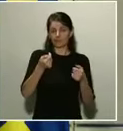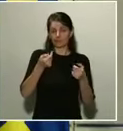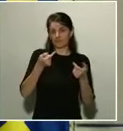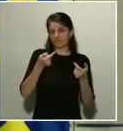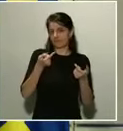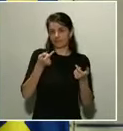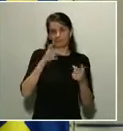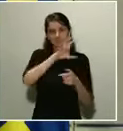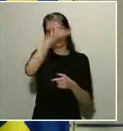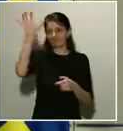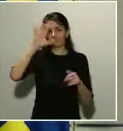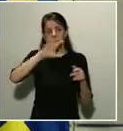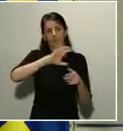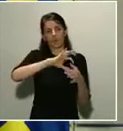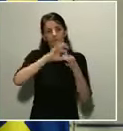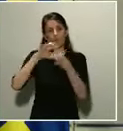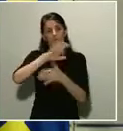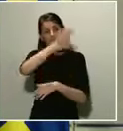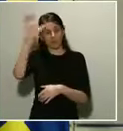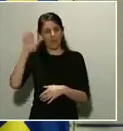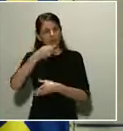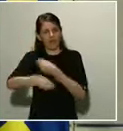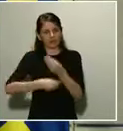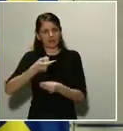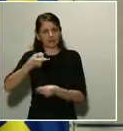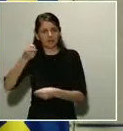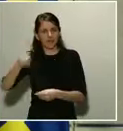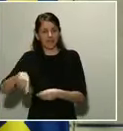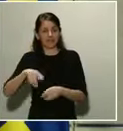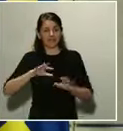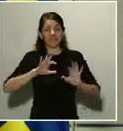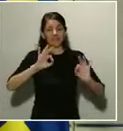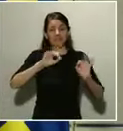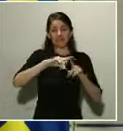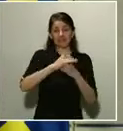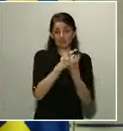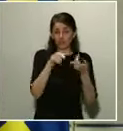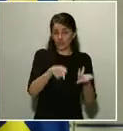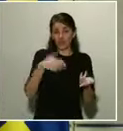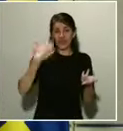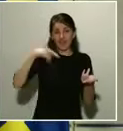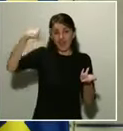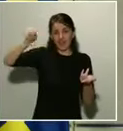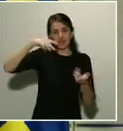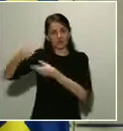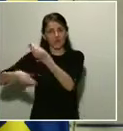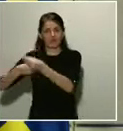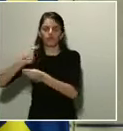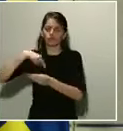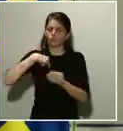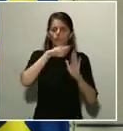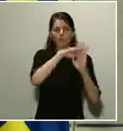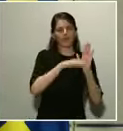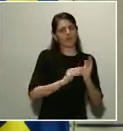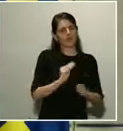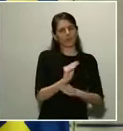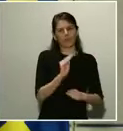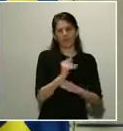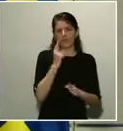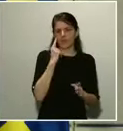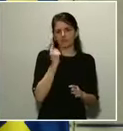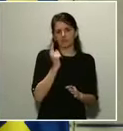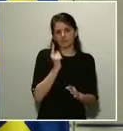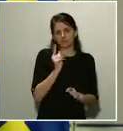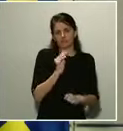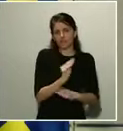Unión Europea, en estas especiales circunstancias que estamos viviendo y nos parece una medida de prudencia, teniendo, como tenemos en primer